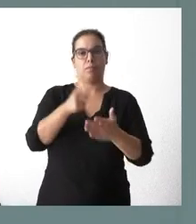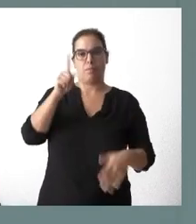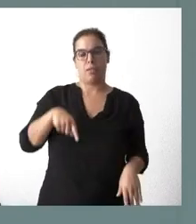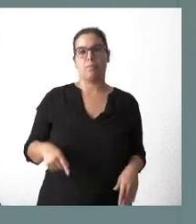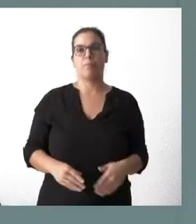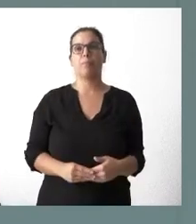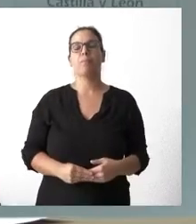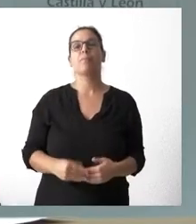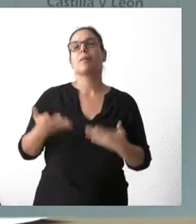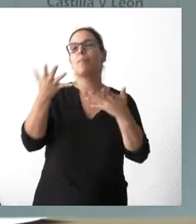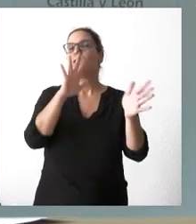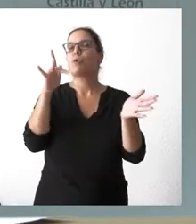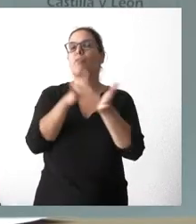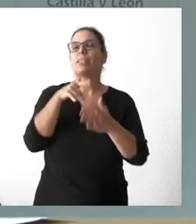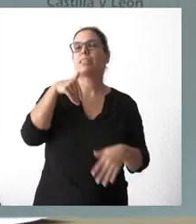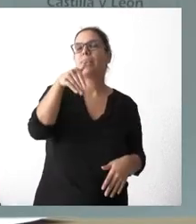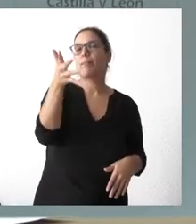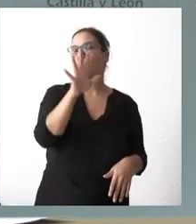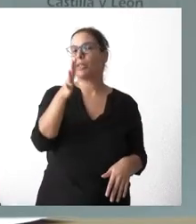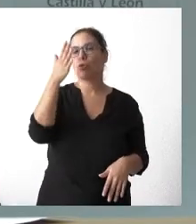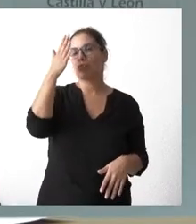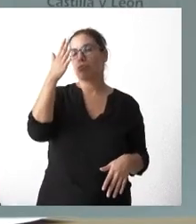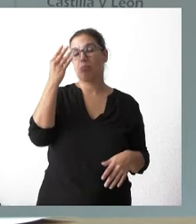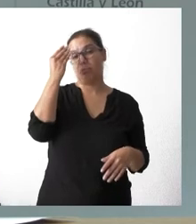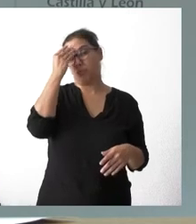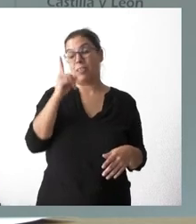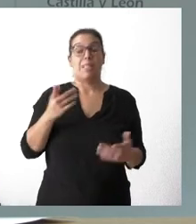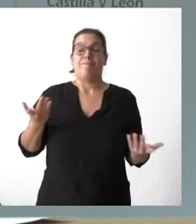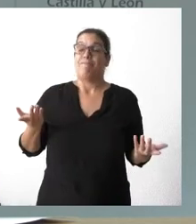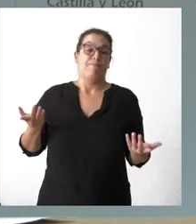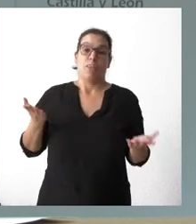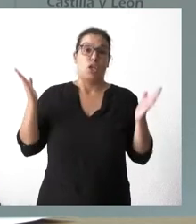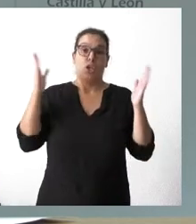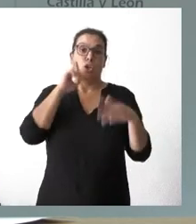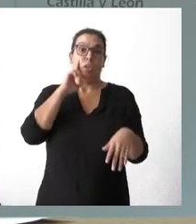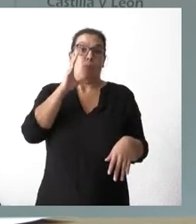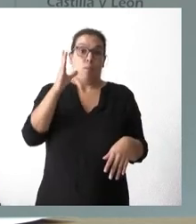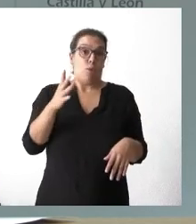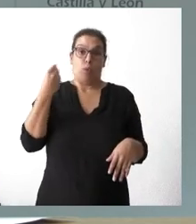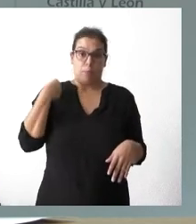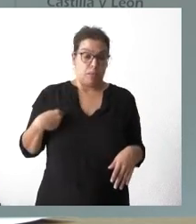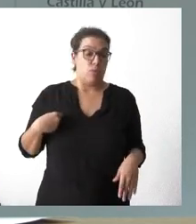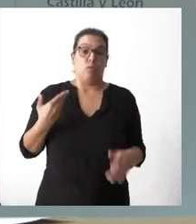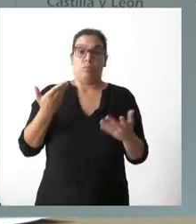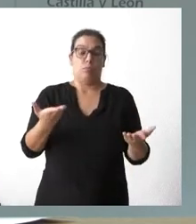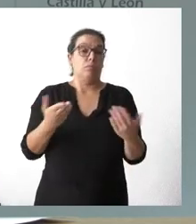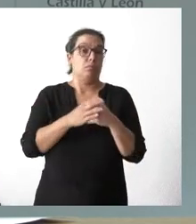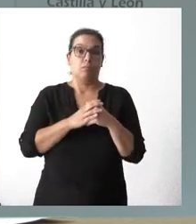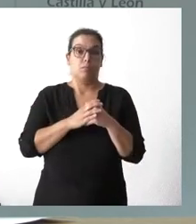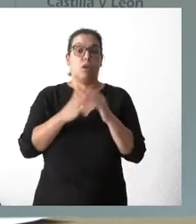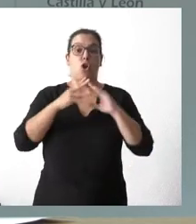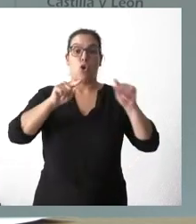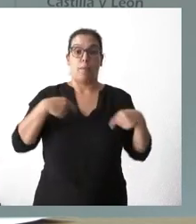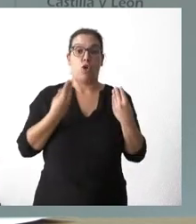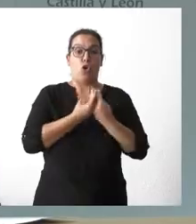fecha más o menos aproximada, entiendo que no… Pues no la tenemos por esos dos factores. Primero, porque es un convenio con